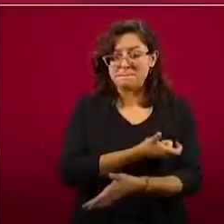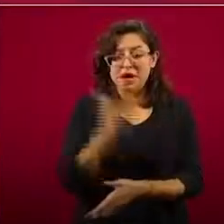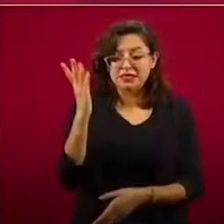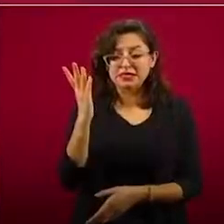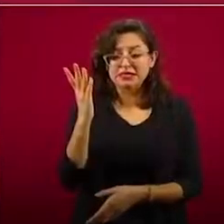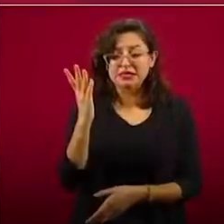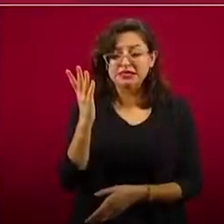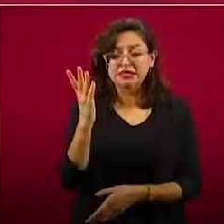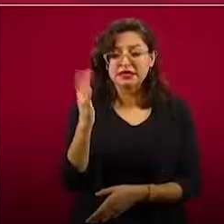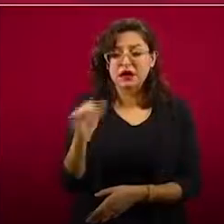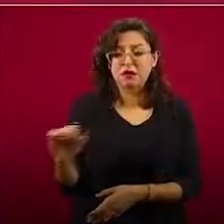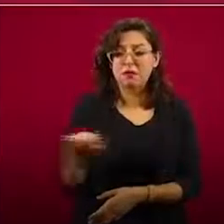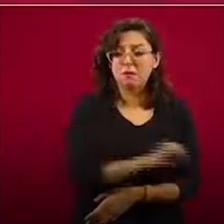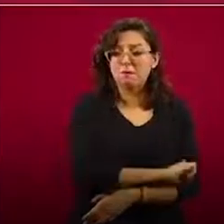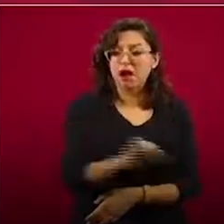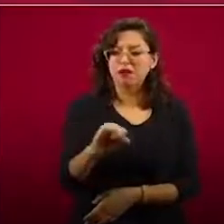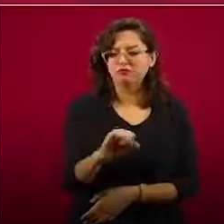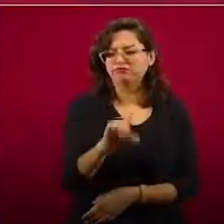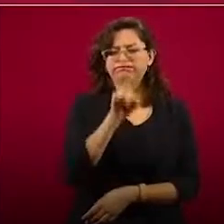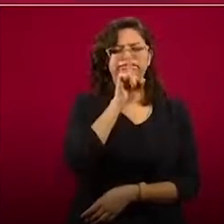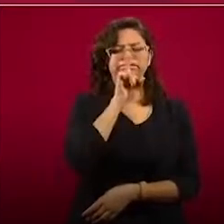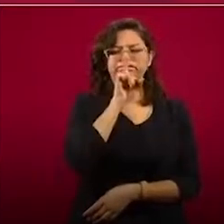de la luz.